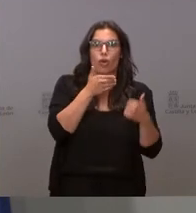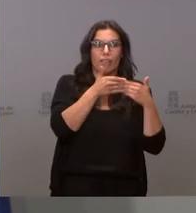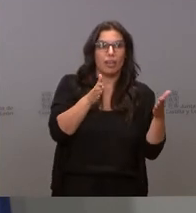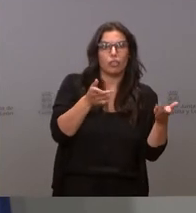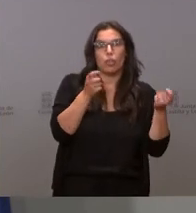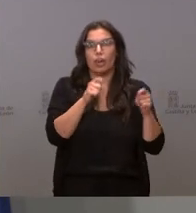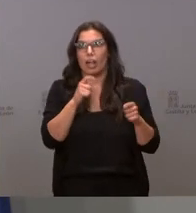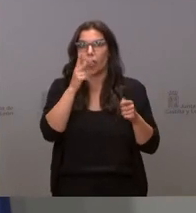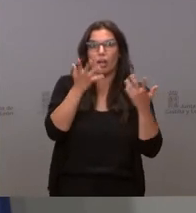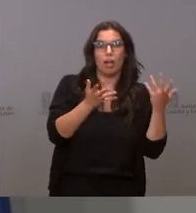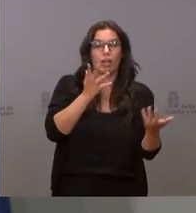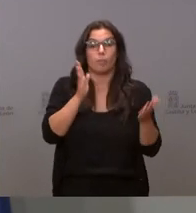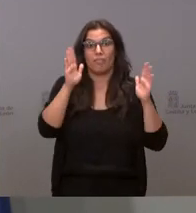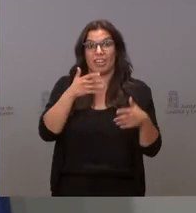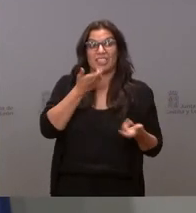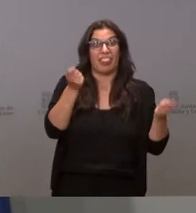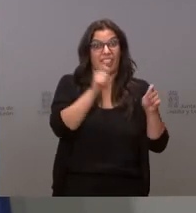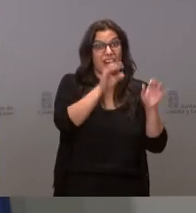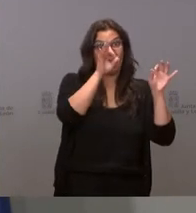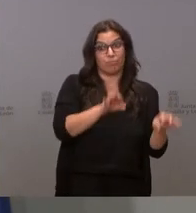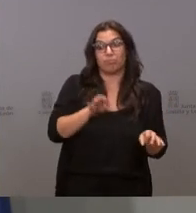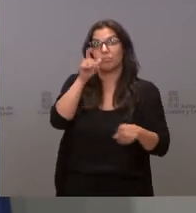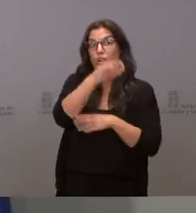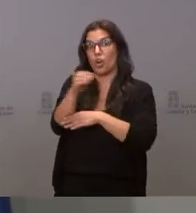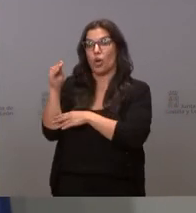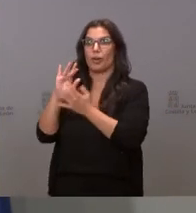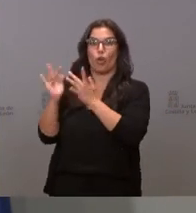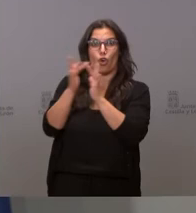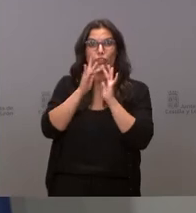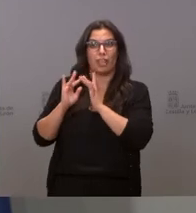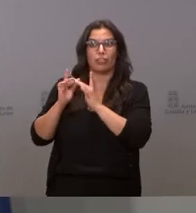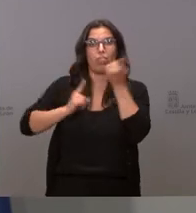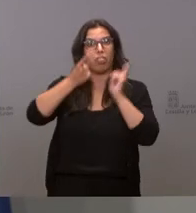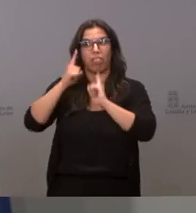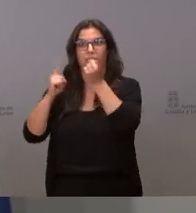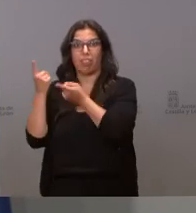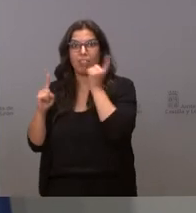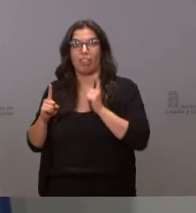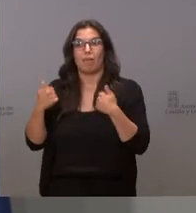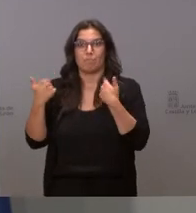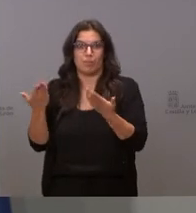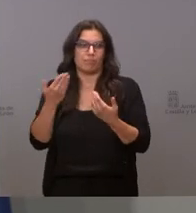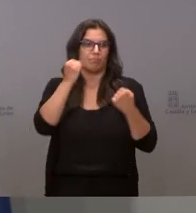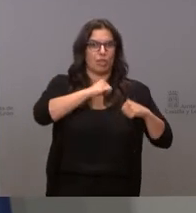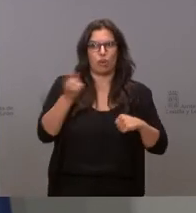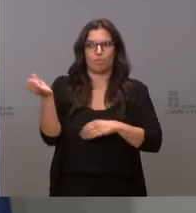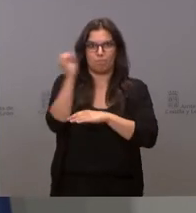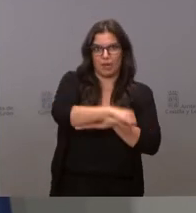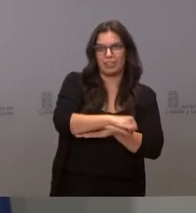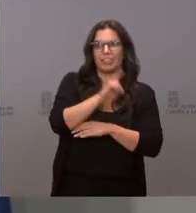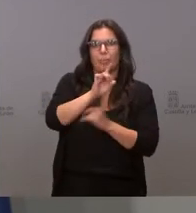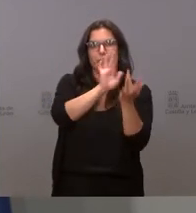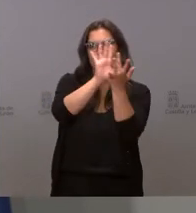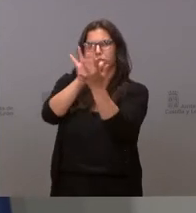es lo que ocurre que aumenta el contacto social los jóvenes tienen mucho más contacto social que los mayores tienen muchos más contactos diferentes